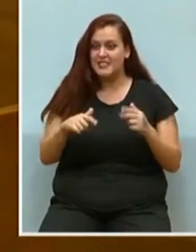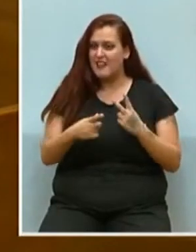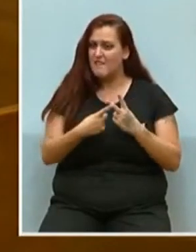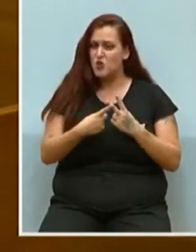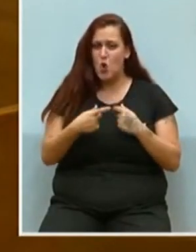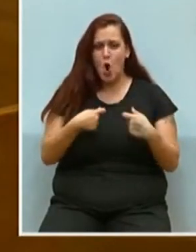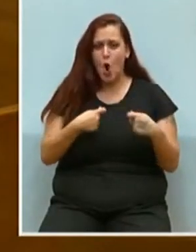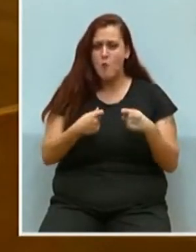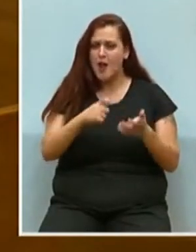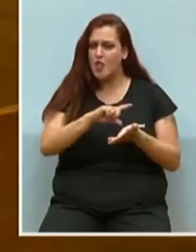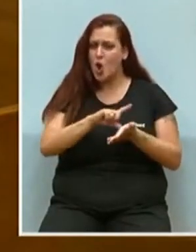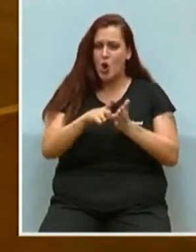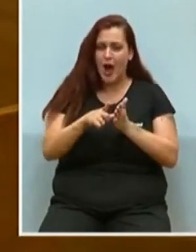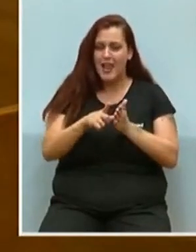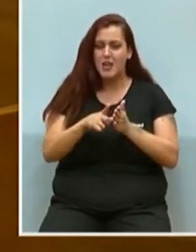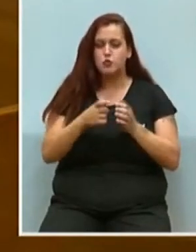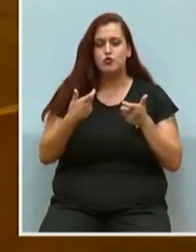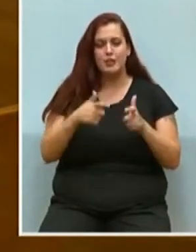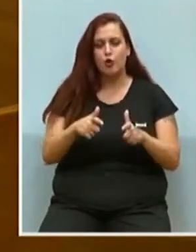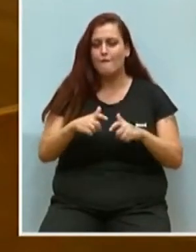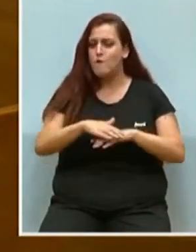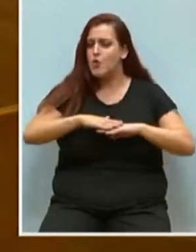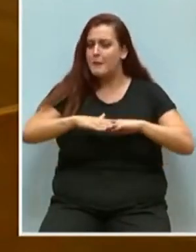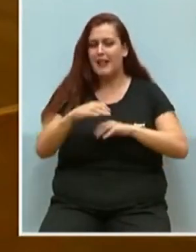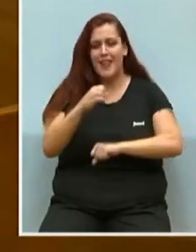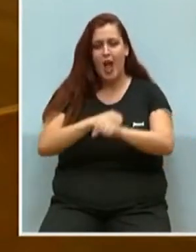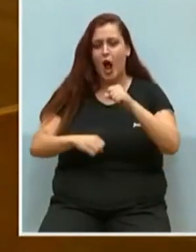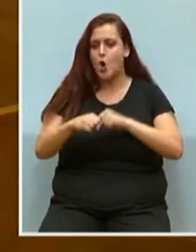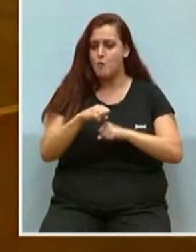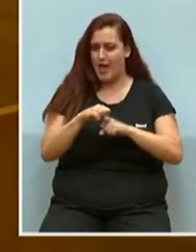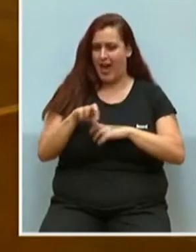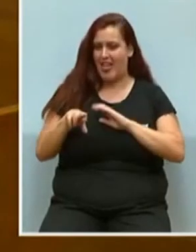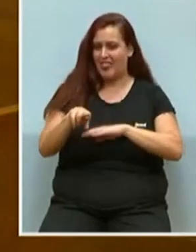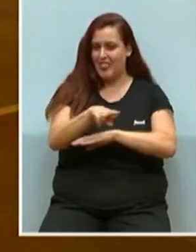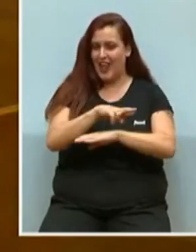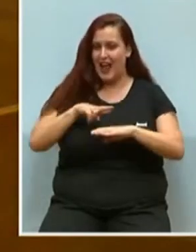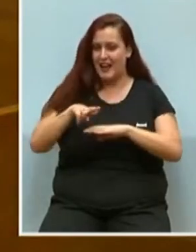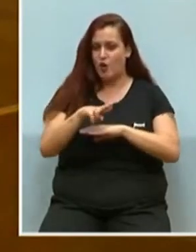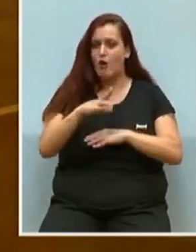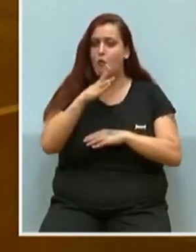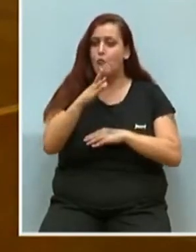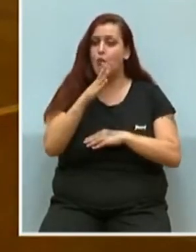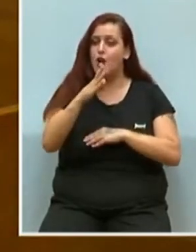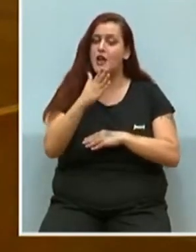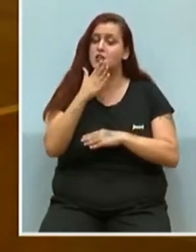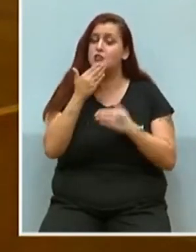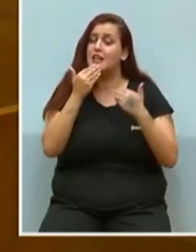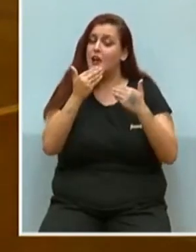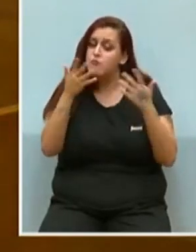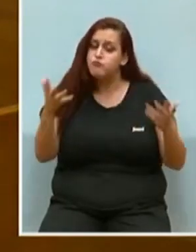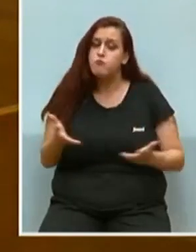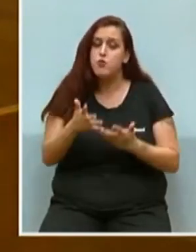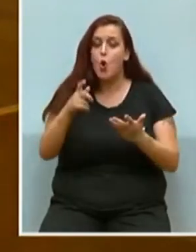un sector fundamental de la economía en nuestra región. Por ello le agradecemos, señora Montes, que su consellería potencie el